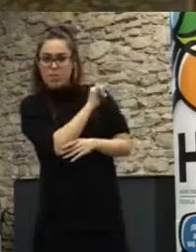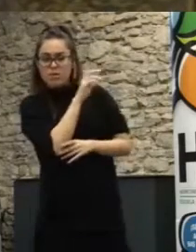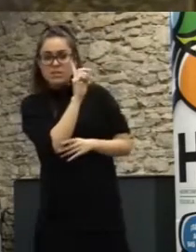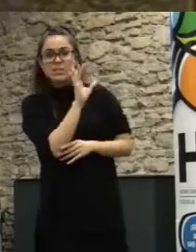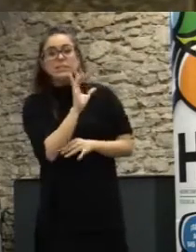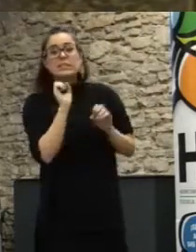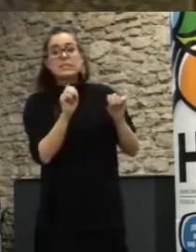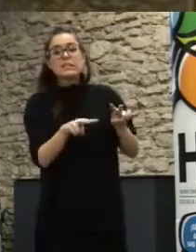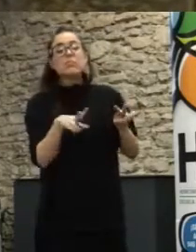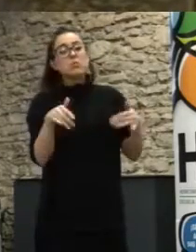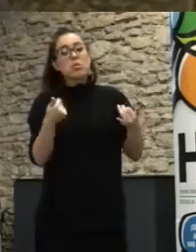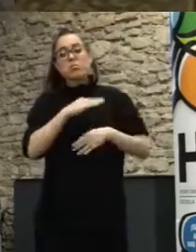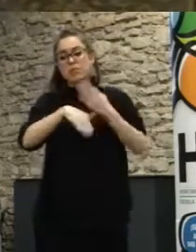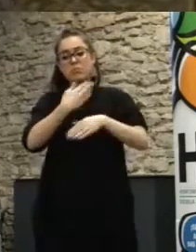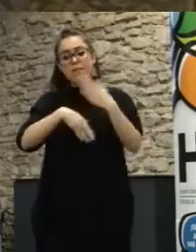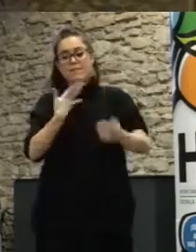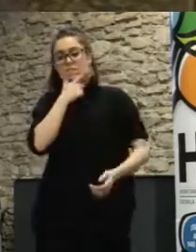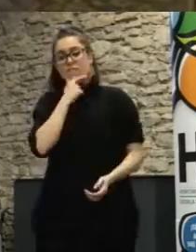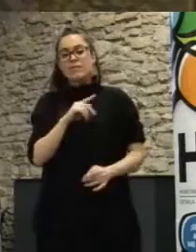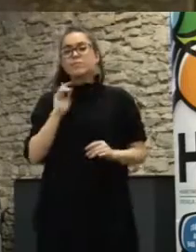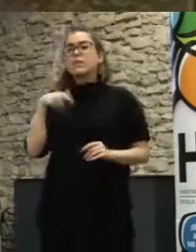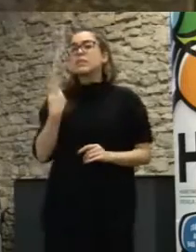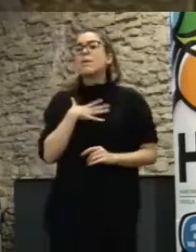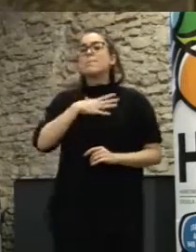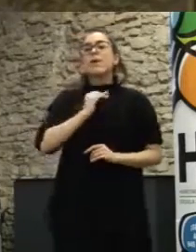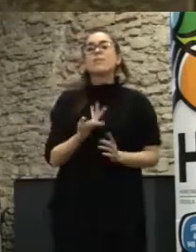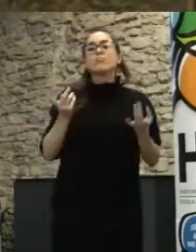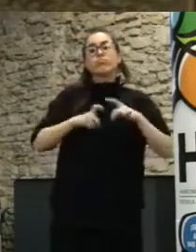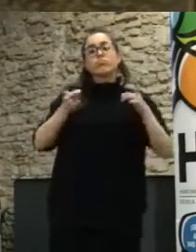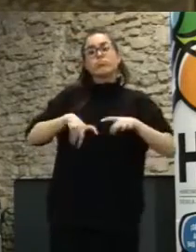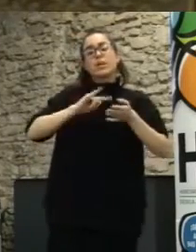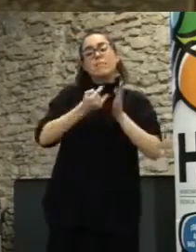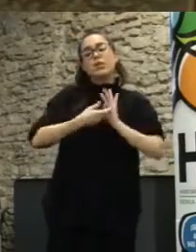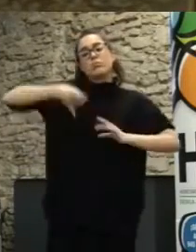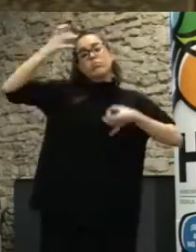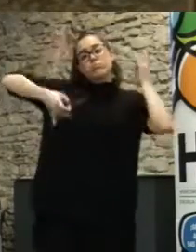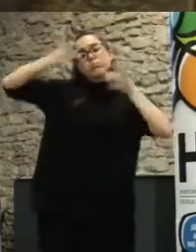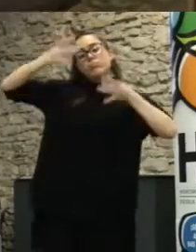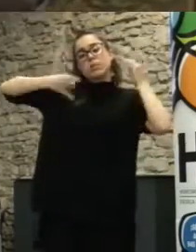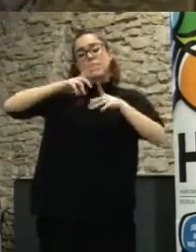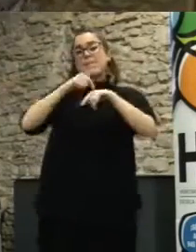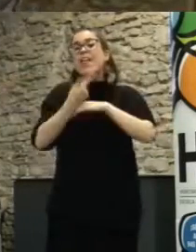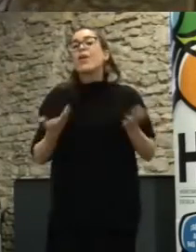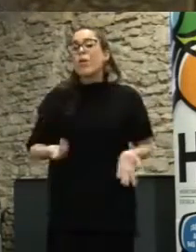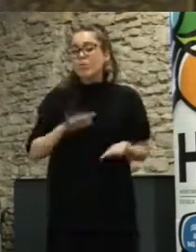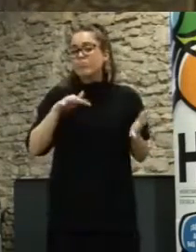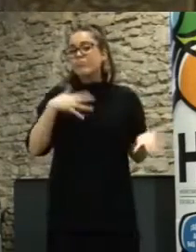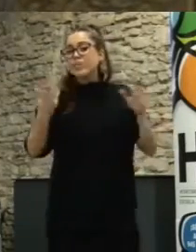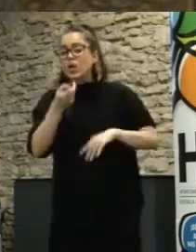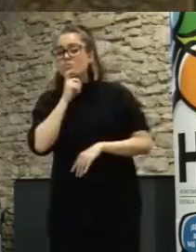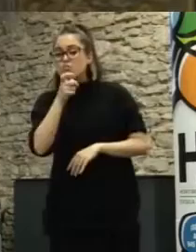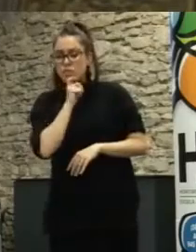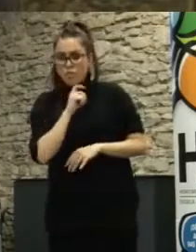no pues muchas veces tenemos el tema este de reunirnos montar proyectos montar proyectos montar proyectos pero luego no encontramos los canales para digamos